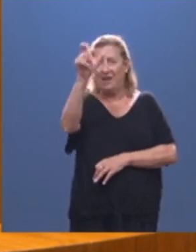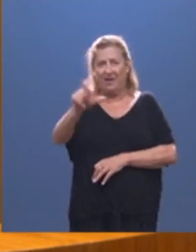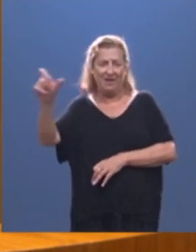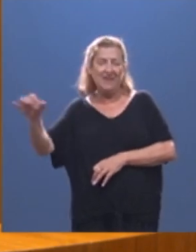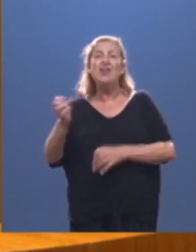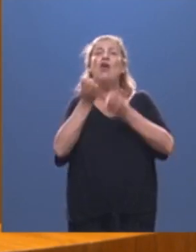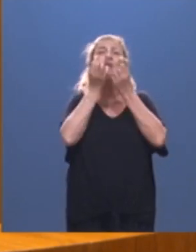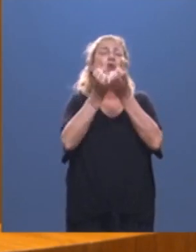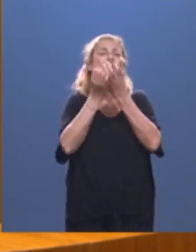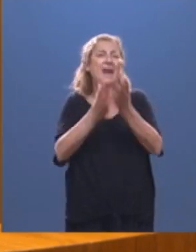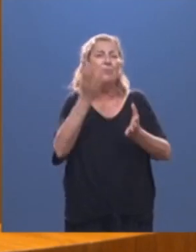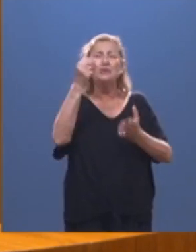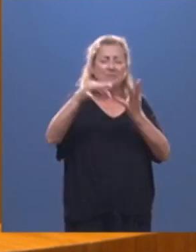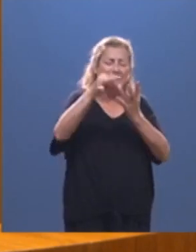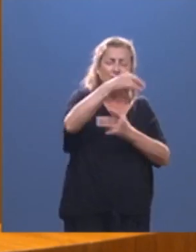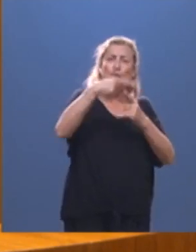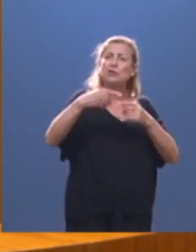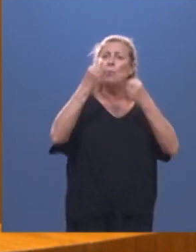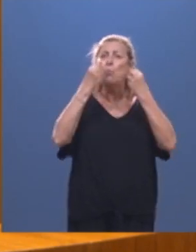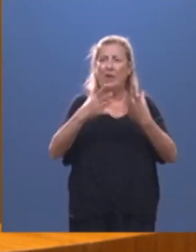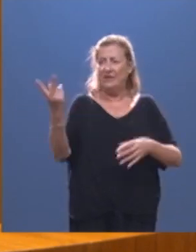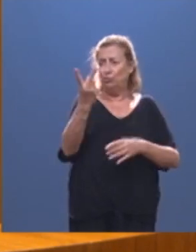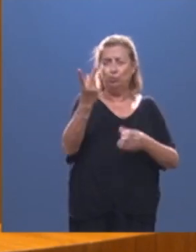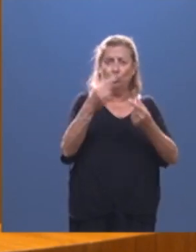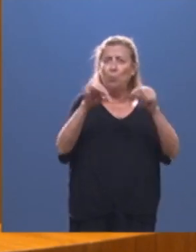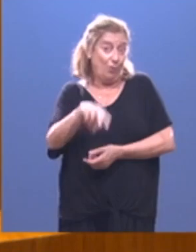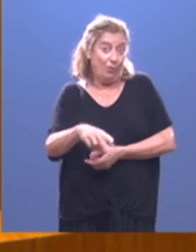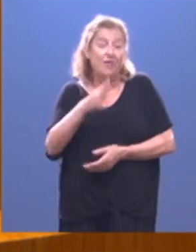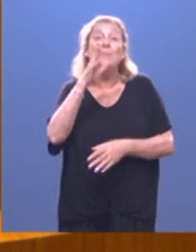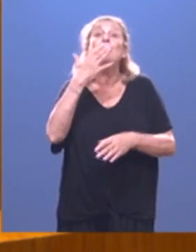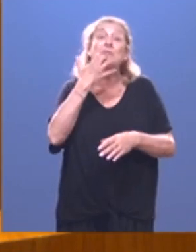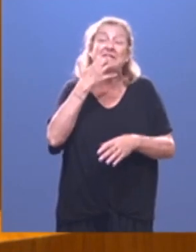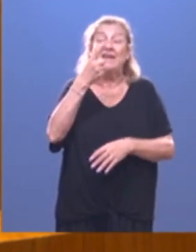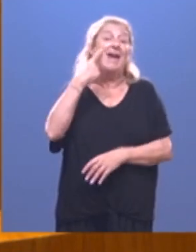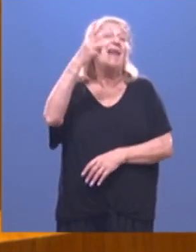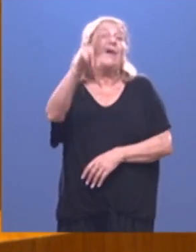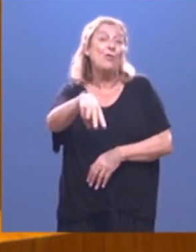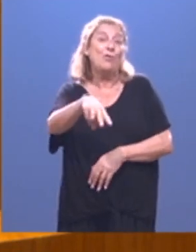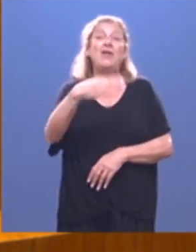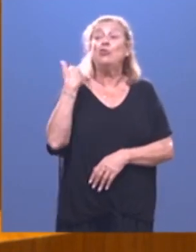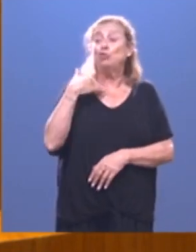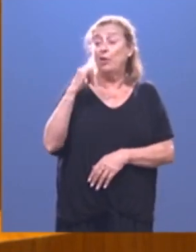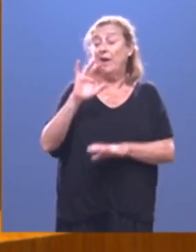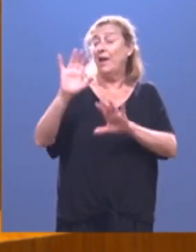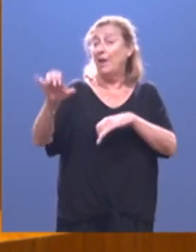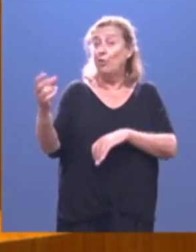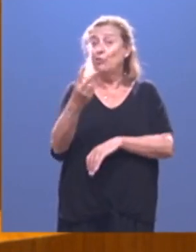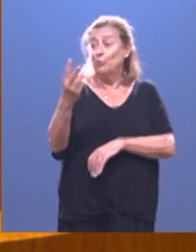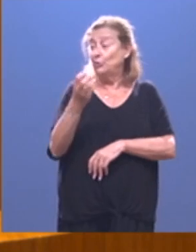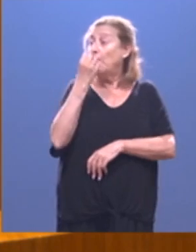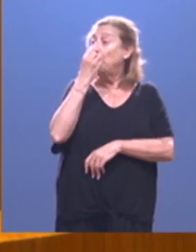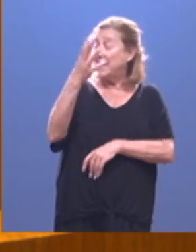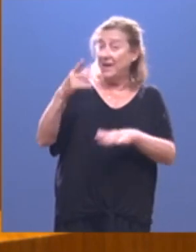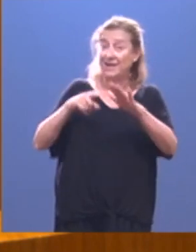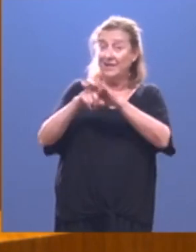de contarlas muchísimas cosas buenas que tienen las dos provincias. Si reconocen que Soria y León les va bien,